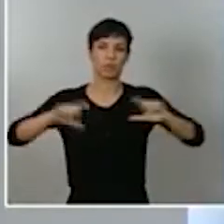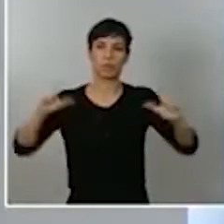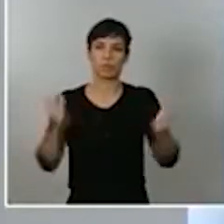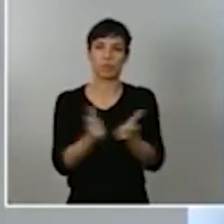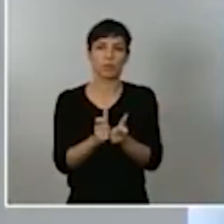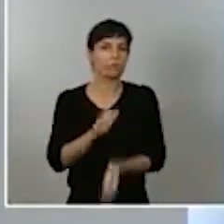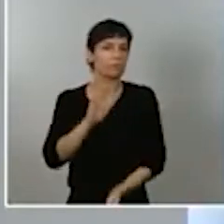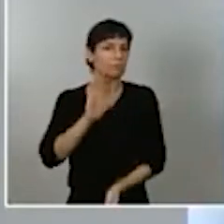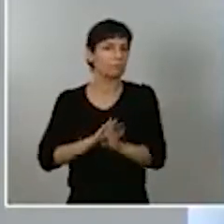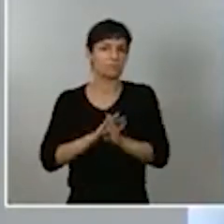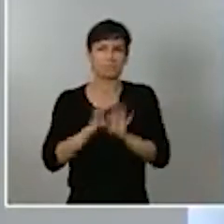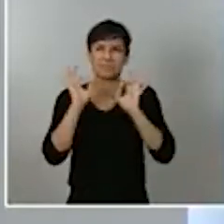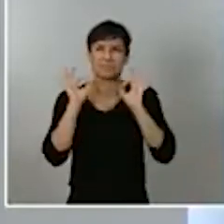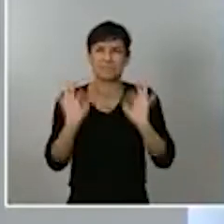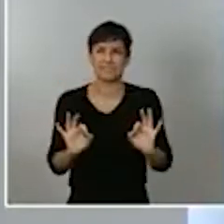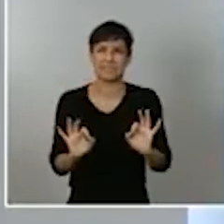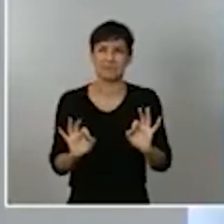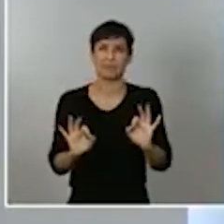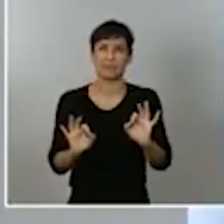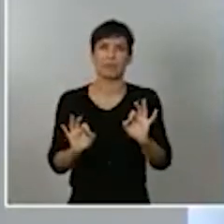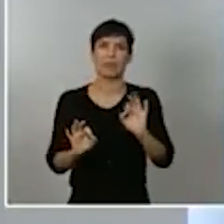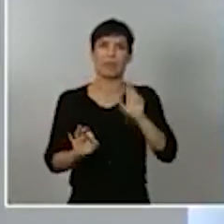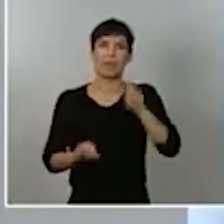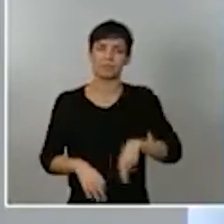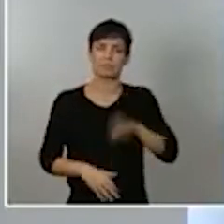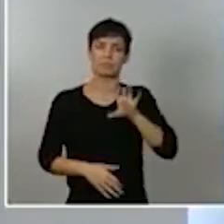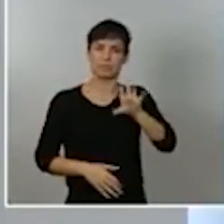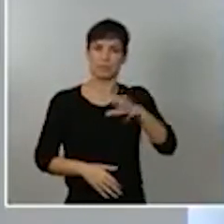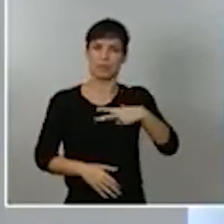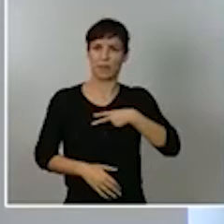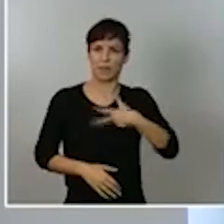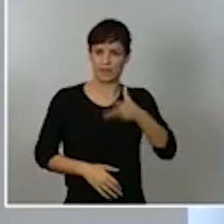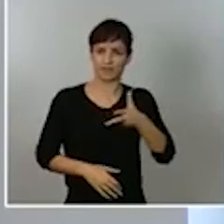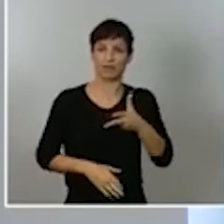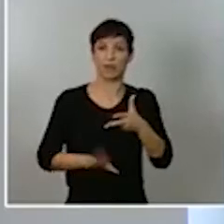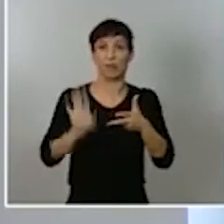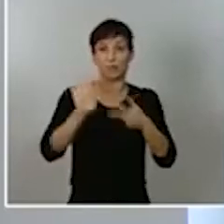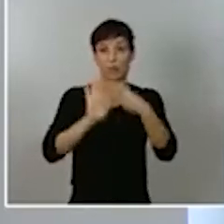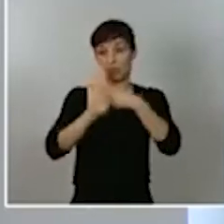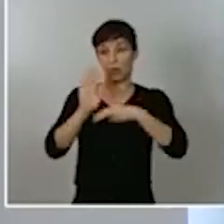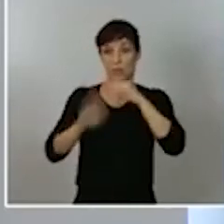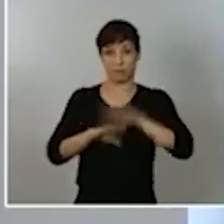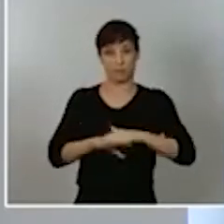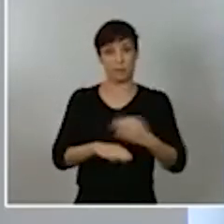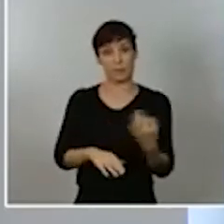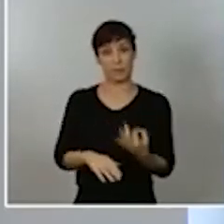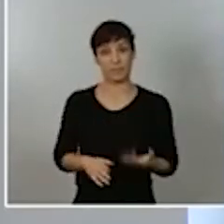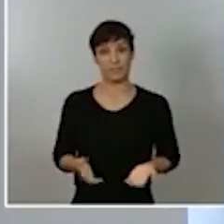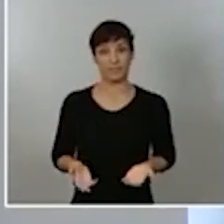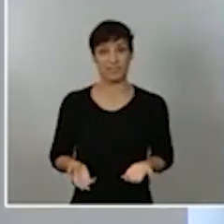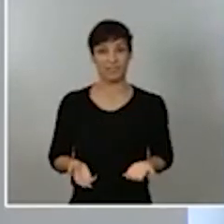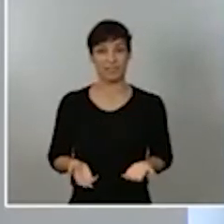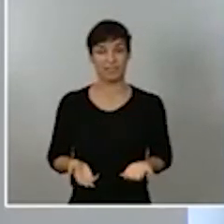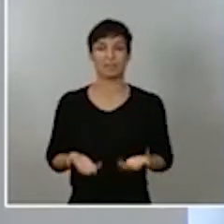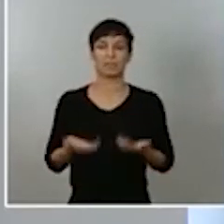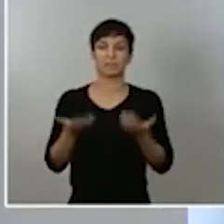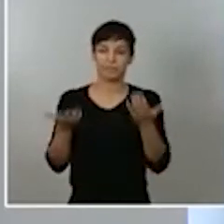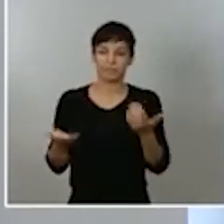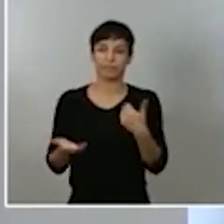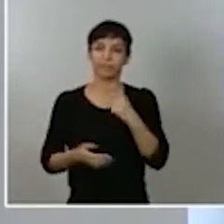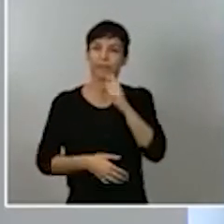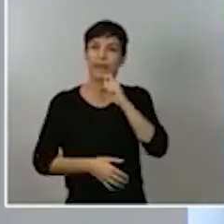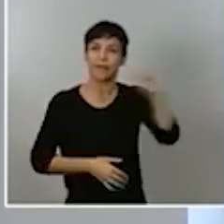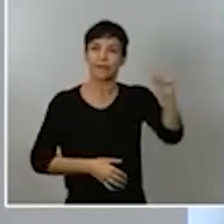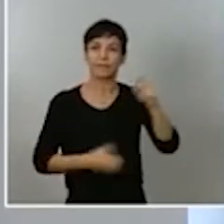plenamente. Estamos en un estado de derecho. Lo que es cierto es que hay que cumplir con la normativa. En ese sentido comunicar a las delegaciones de gobierno